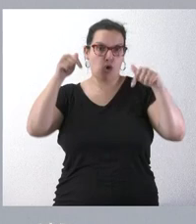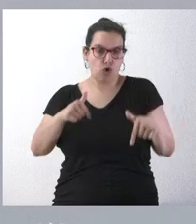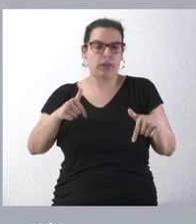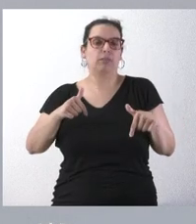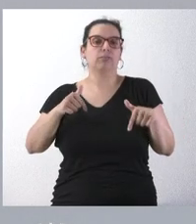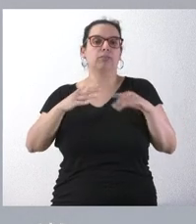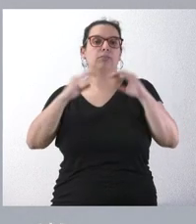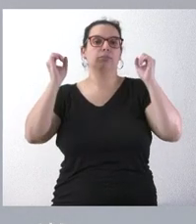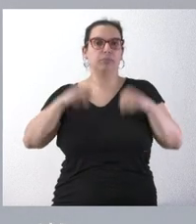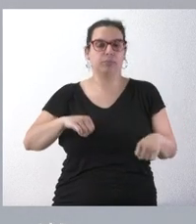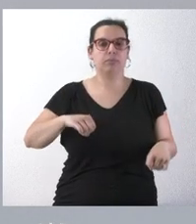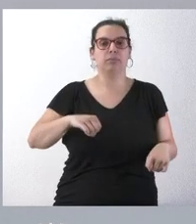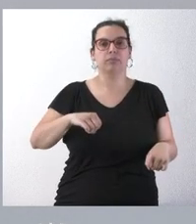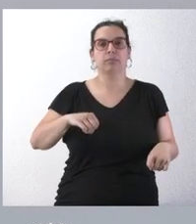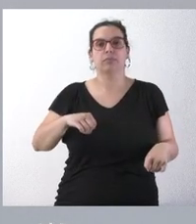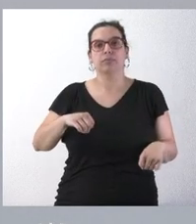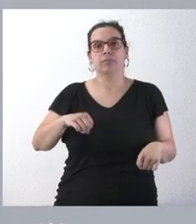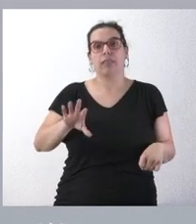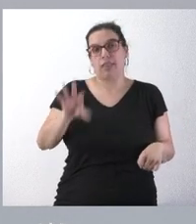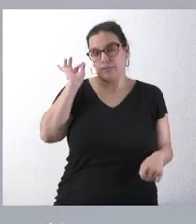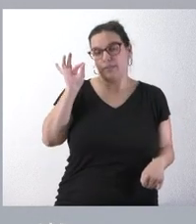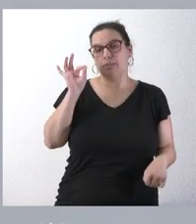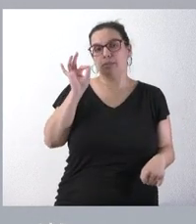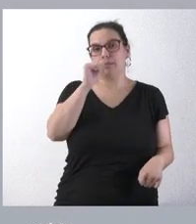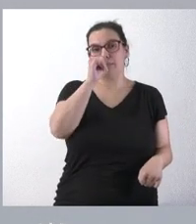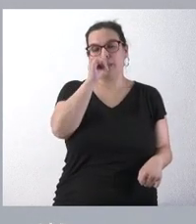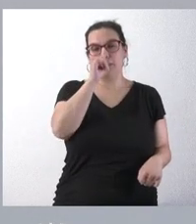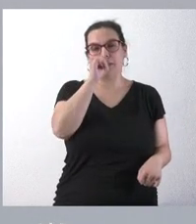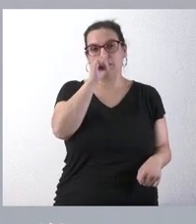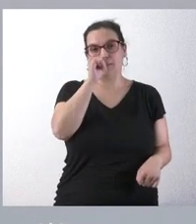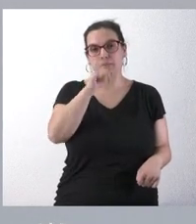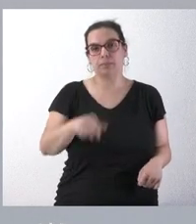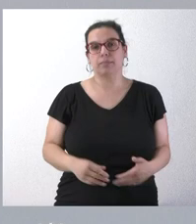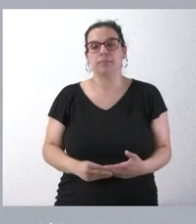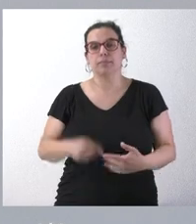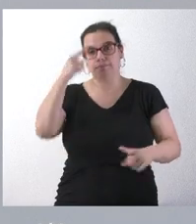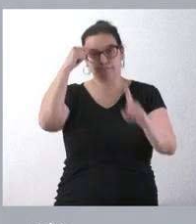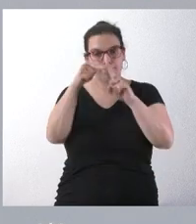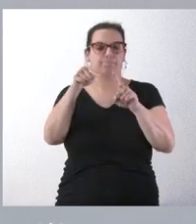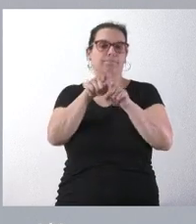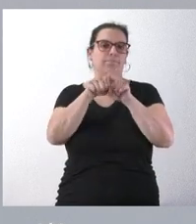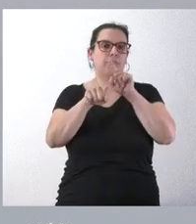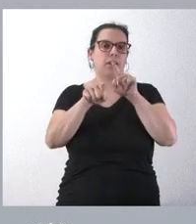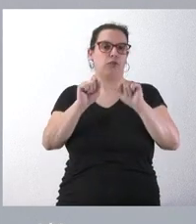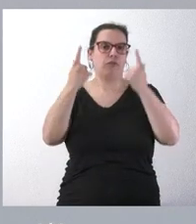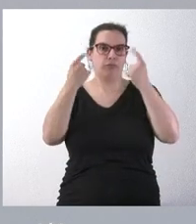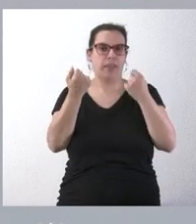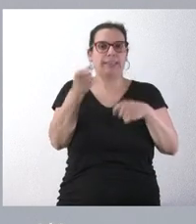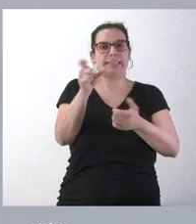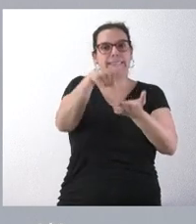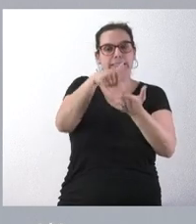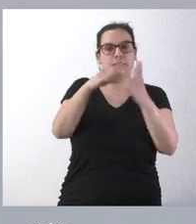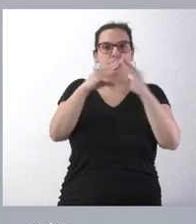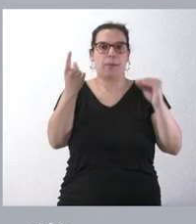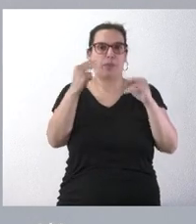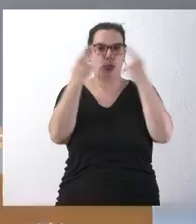decisión, esta fijación de este precio público, de esta tasa universitaria por parte de